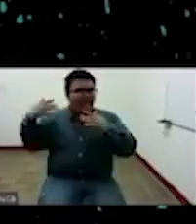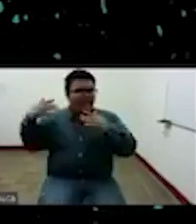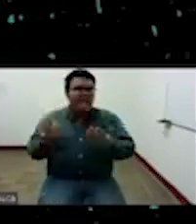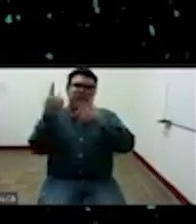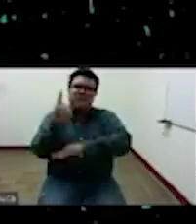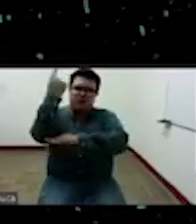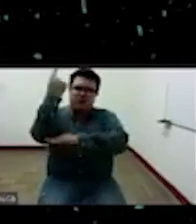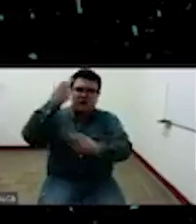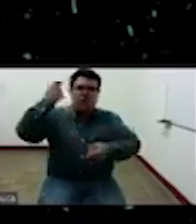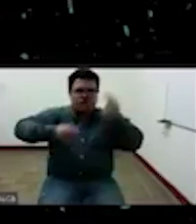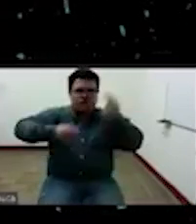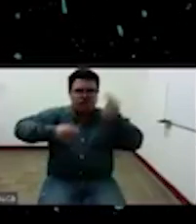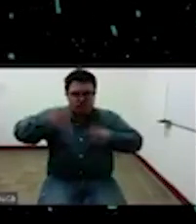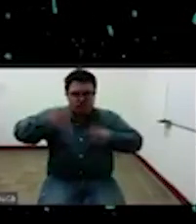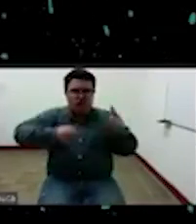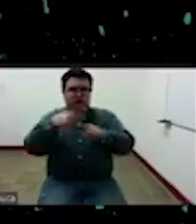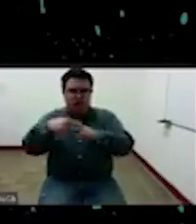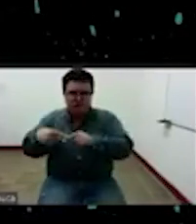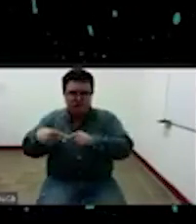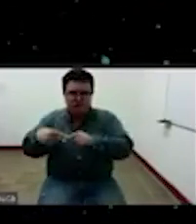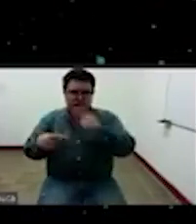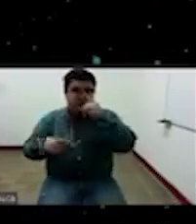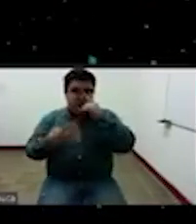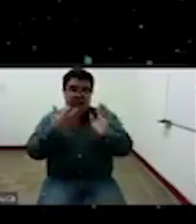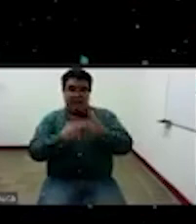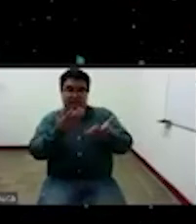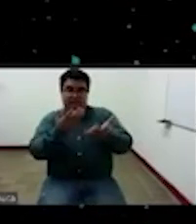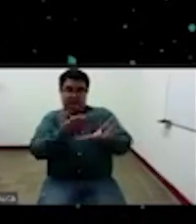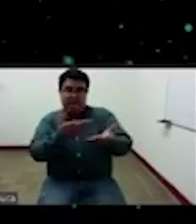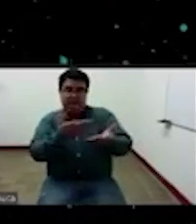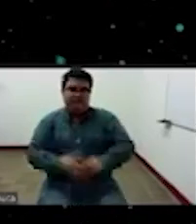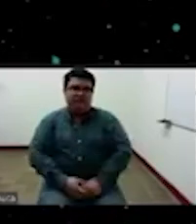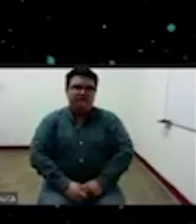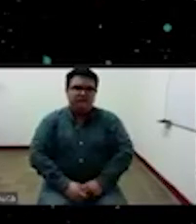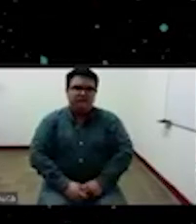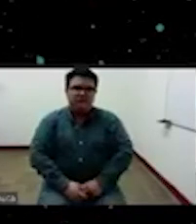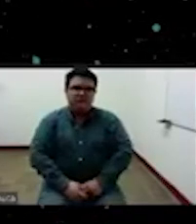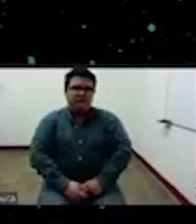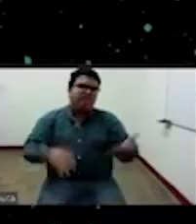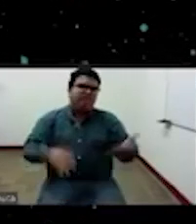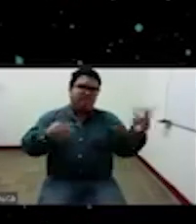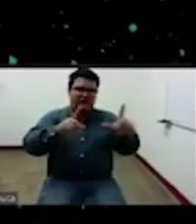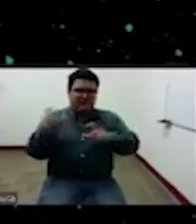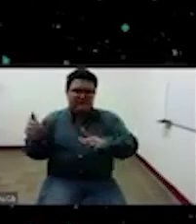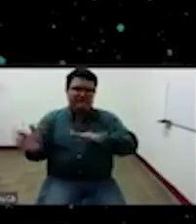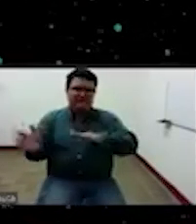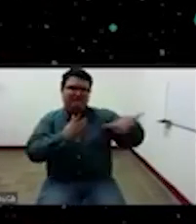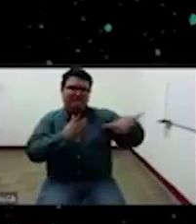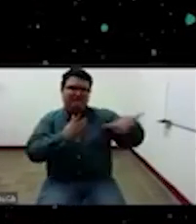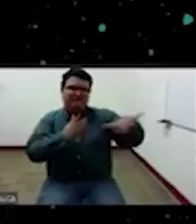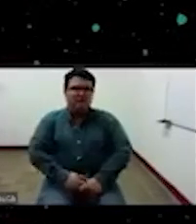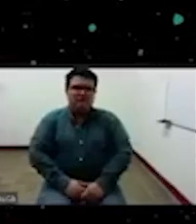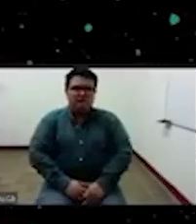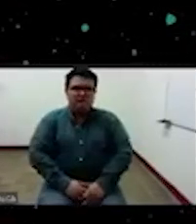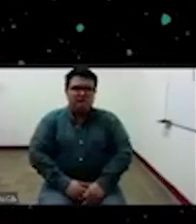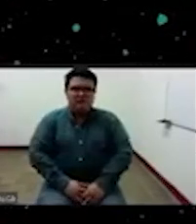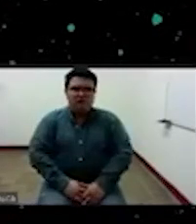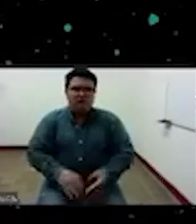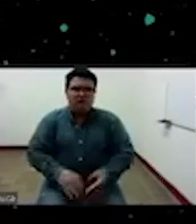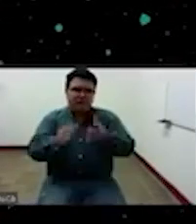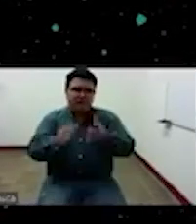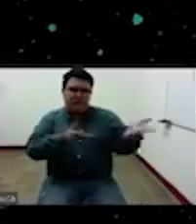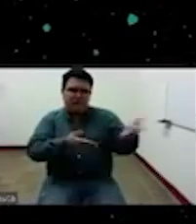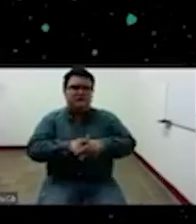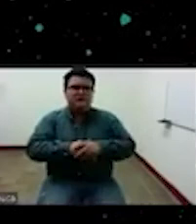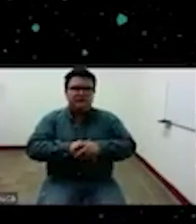por ejemplo aquí se me bueno se me pasó una partecita eh era